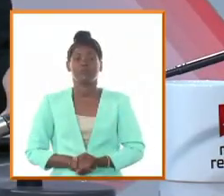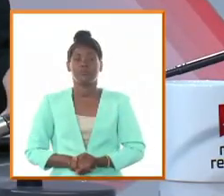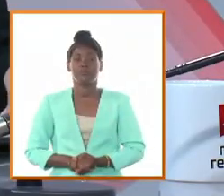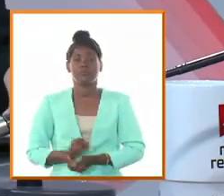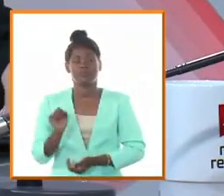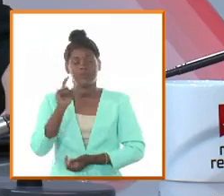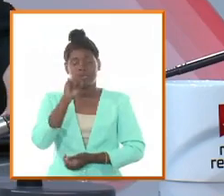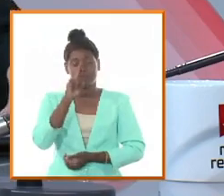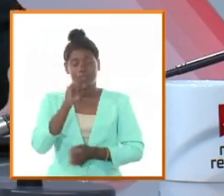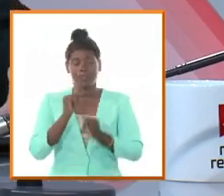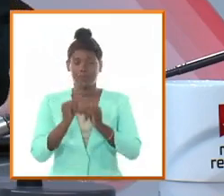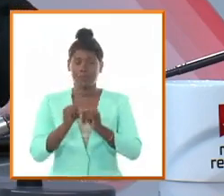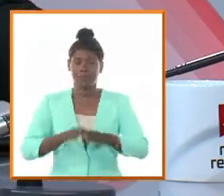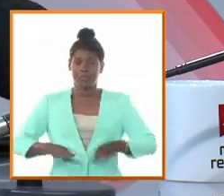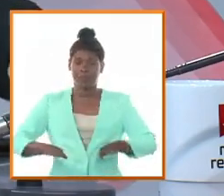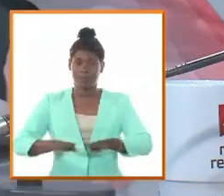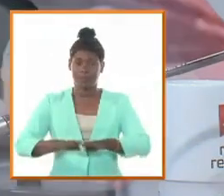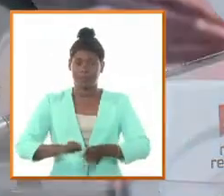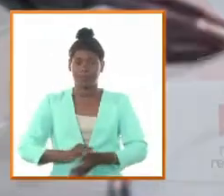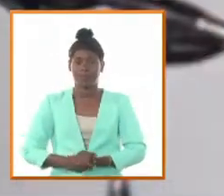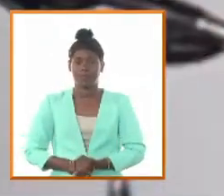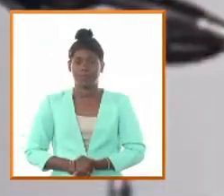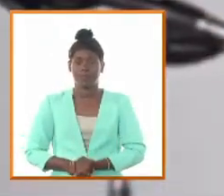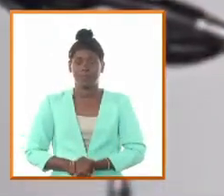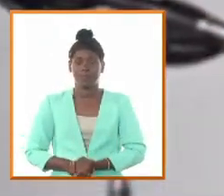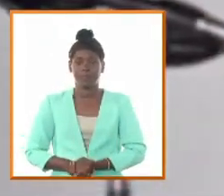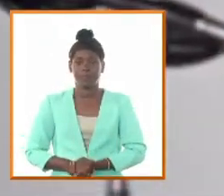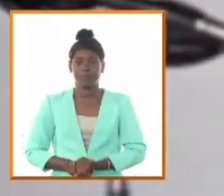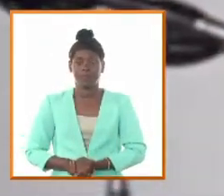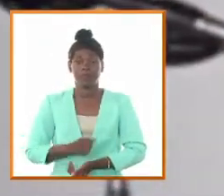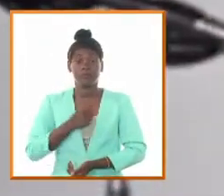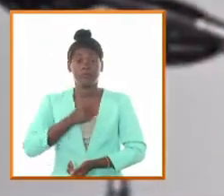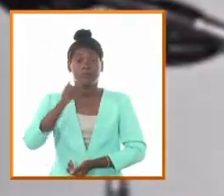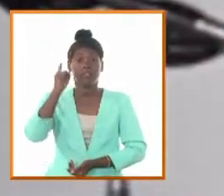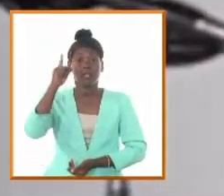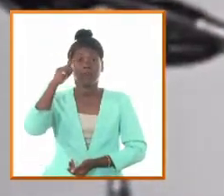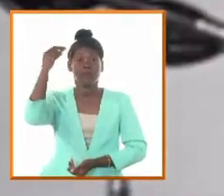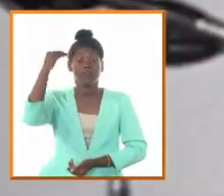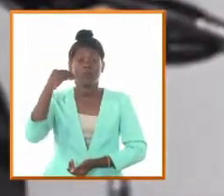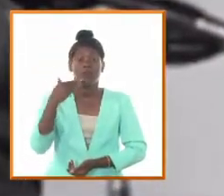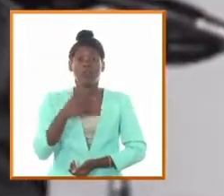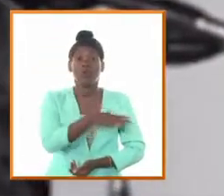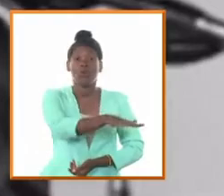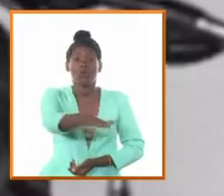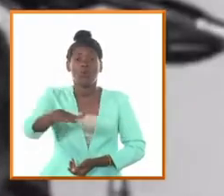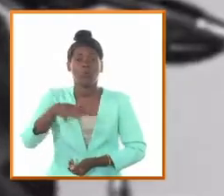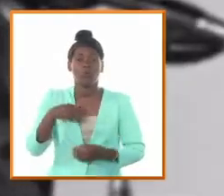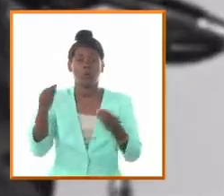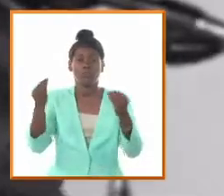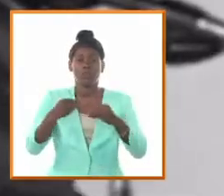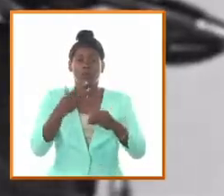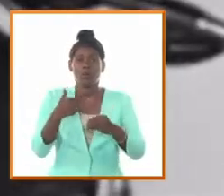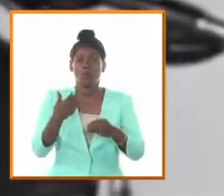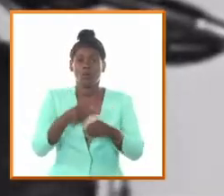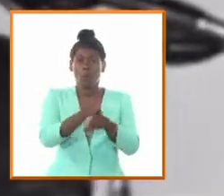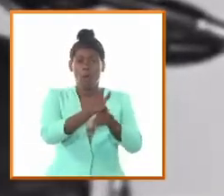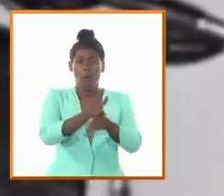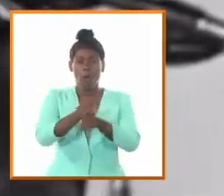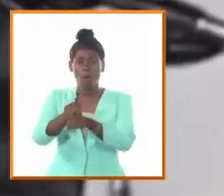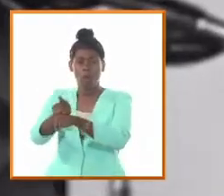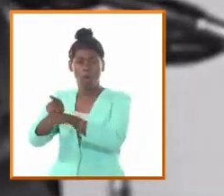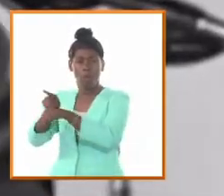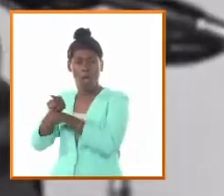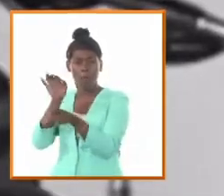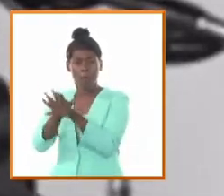con él nos despedimos muy buenas noches si queremos saber como deben ser nuestros tanques en la hora del